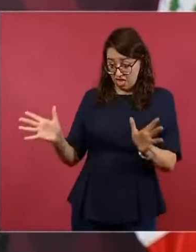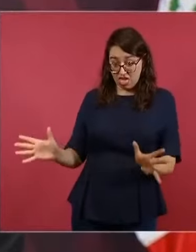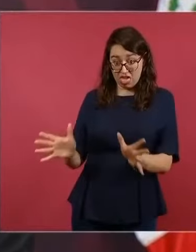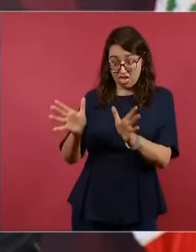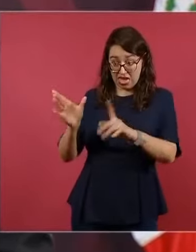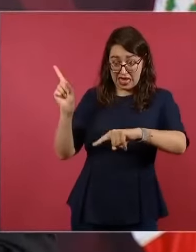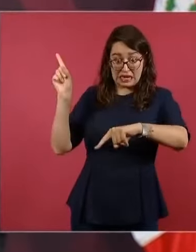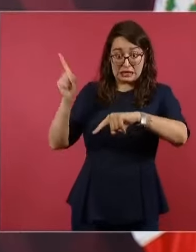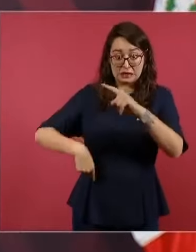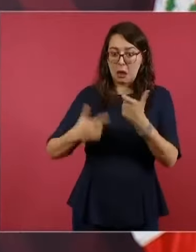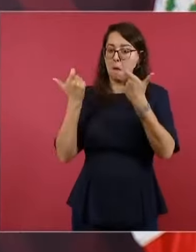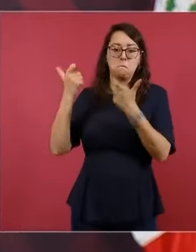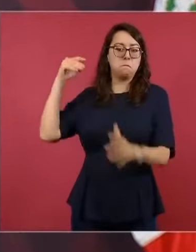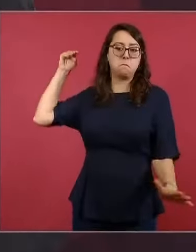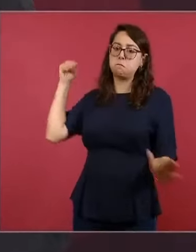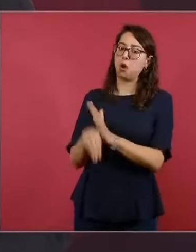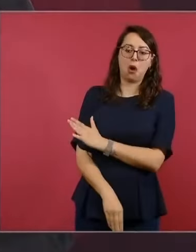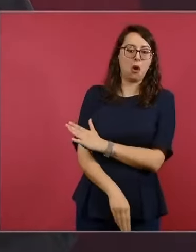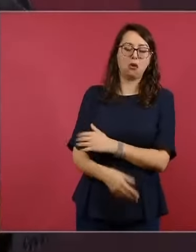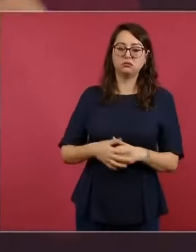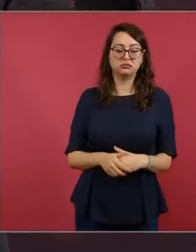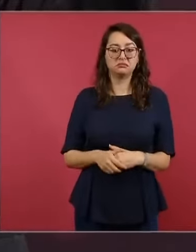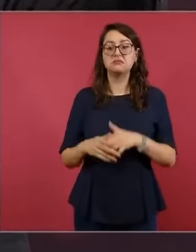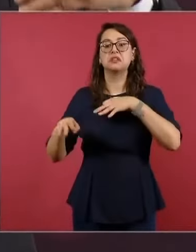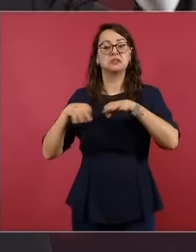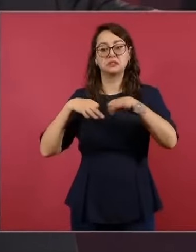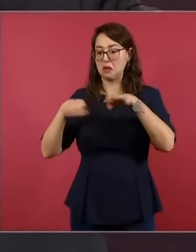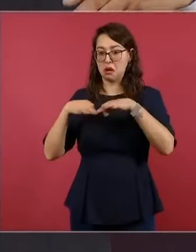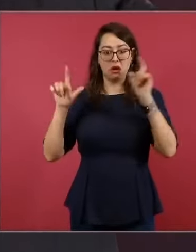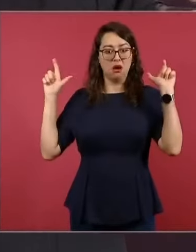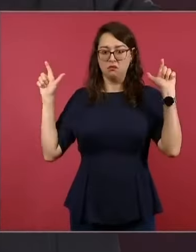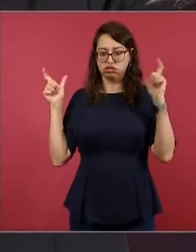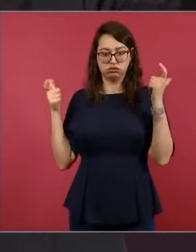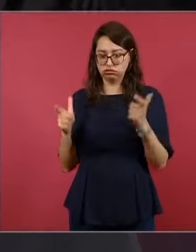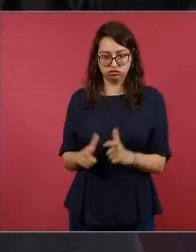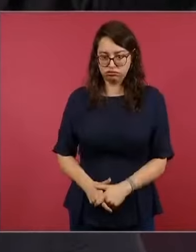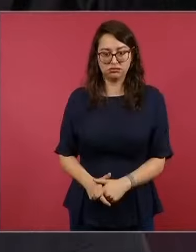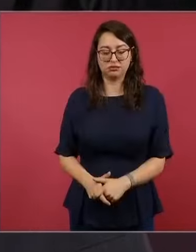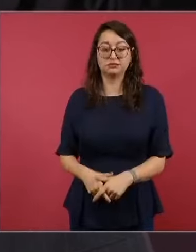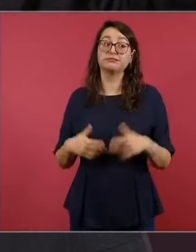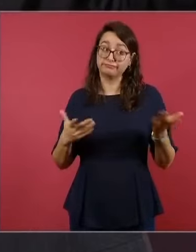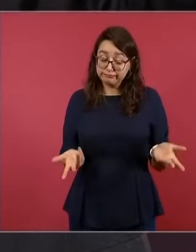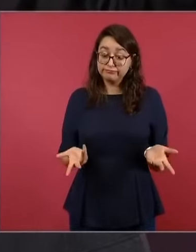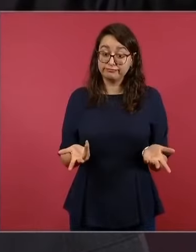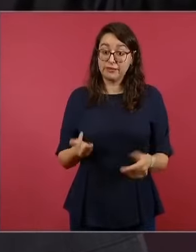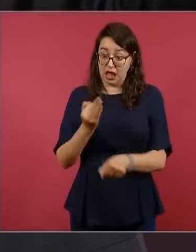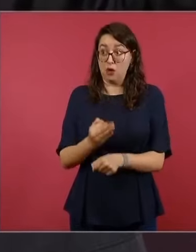se cae la economía y ya no estaríamos en la situación que estamos ahora,